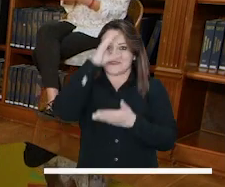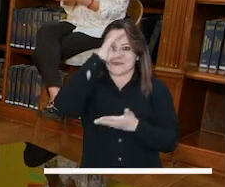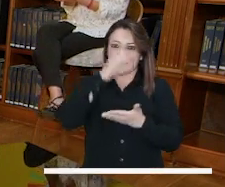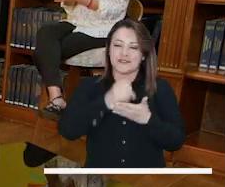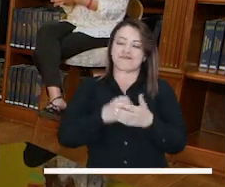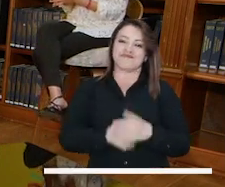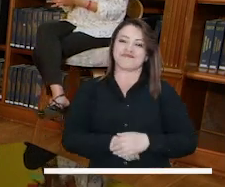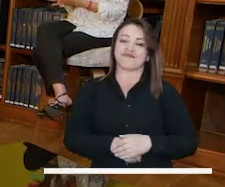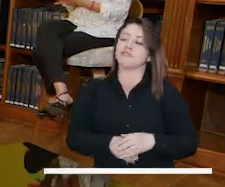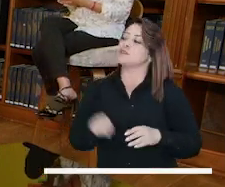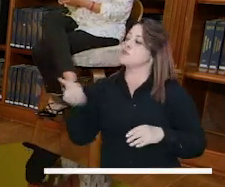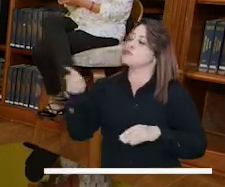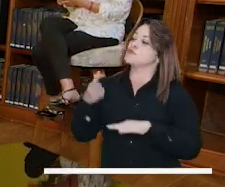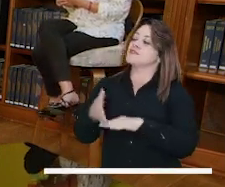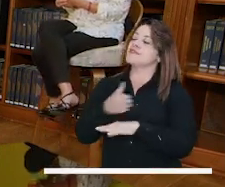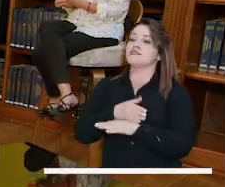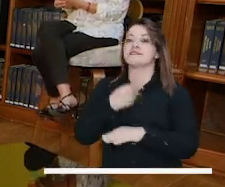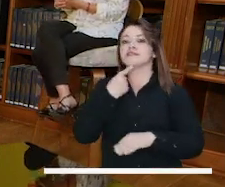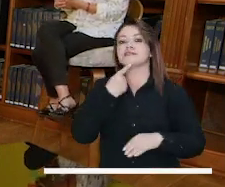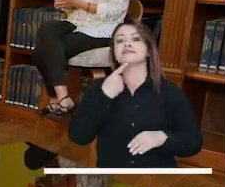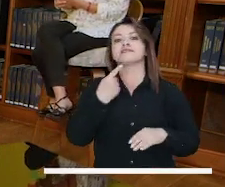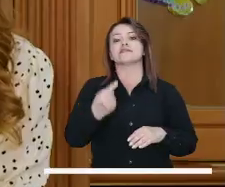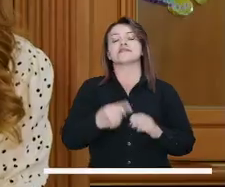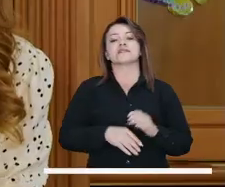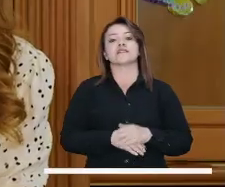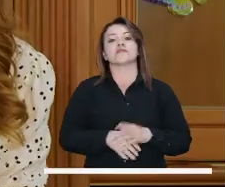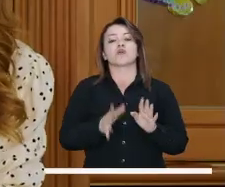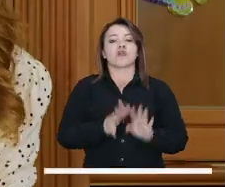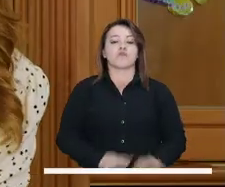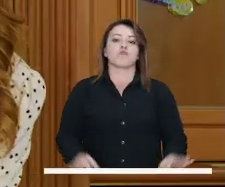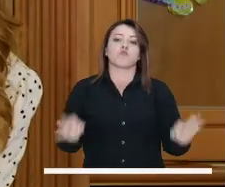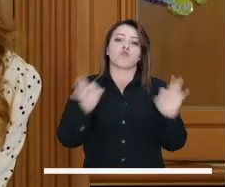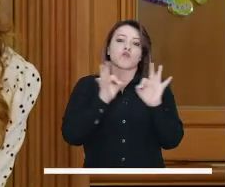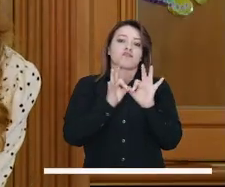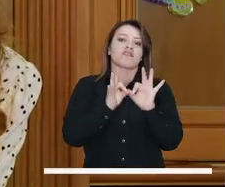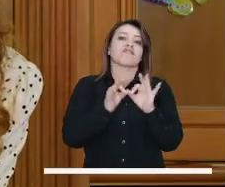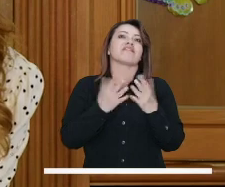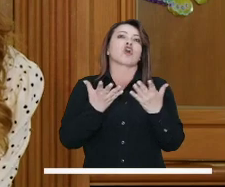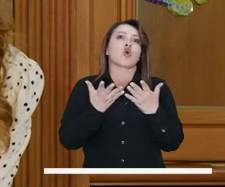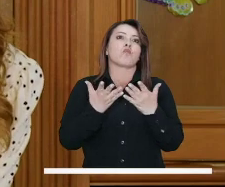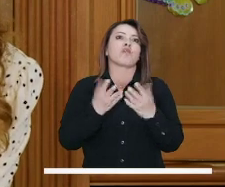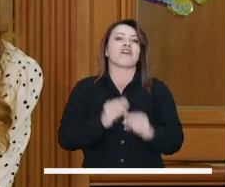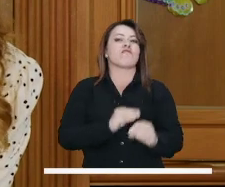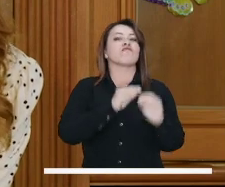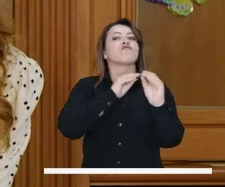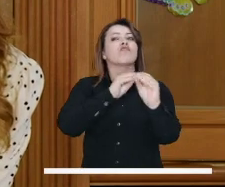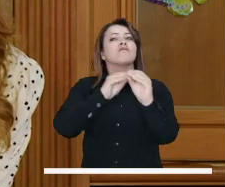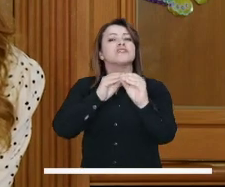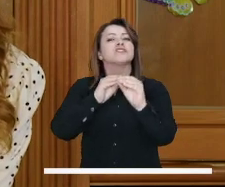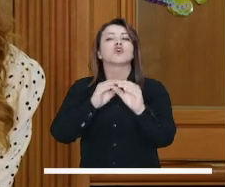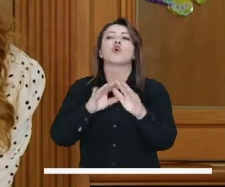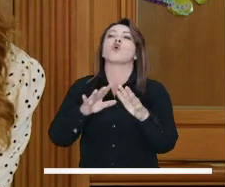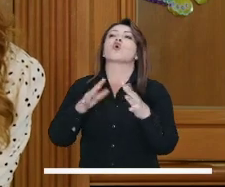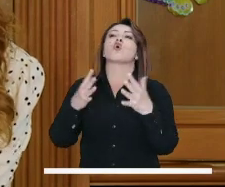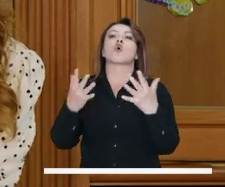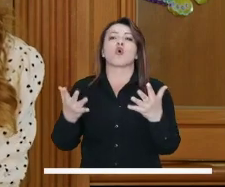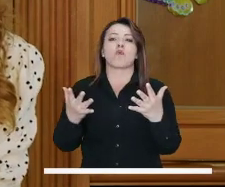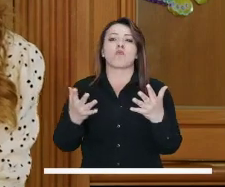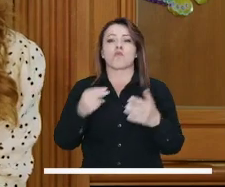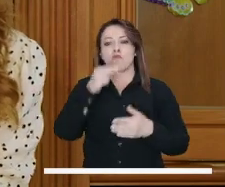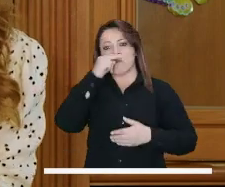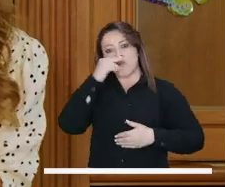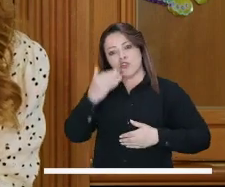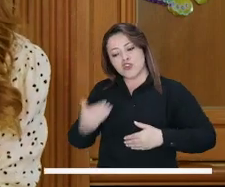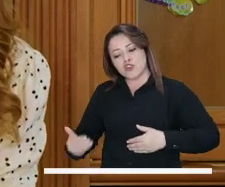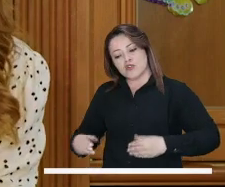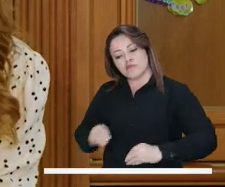Mucho ahí, por supuesto, para conversar en cuanto a este tema. Concejal, usted hace unos instantes hablaba de la importancia también como